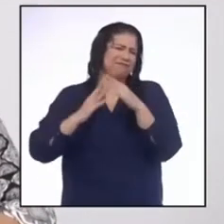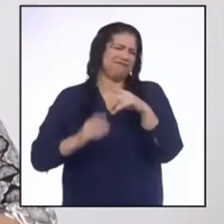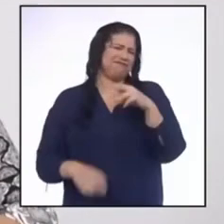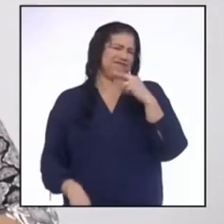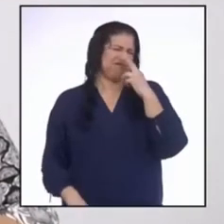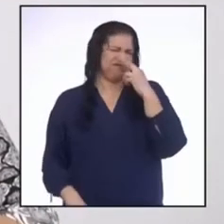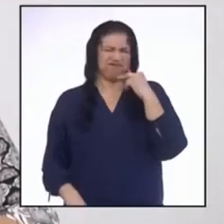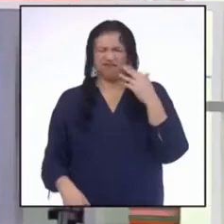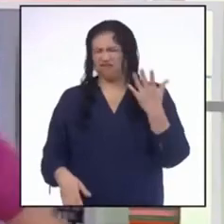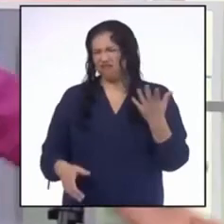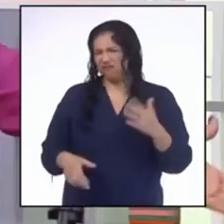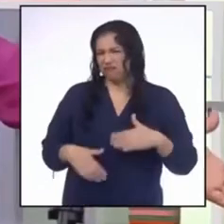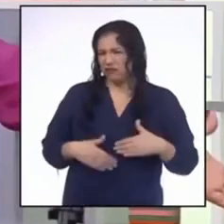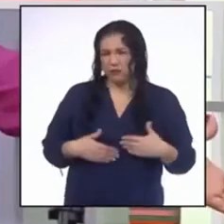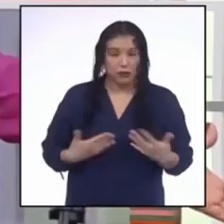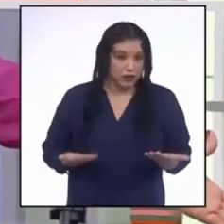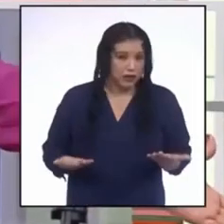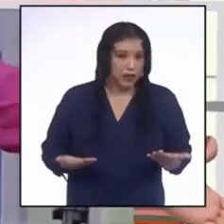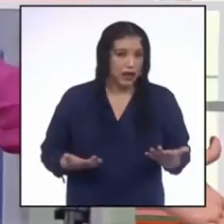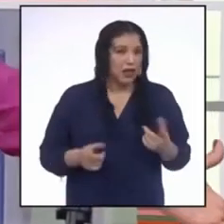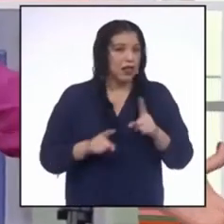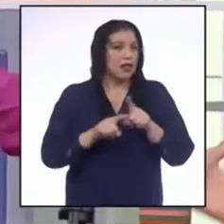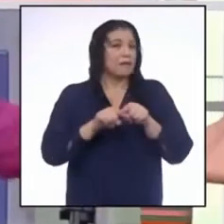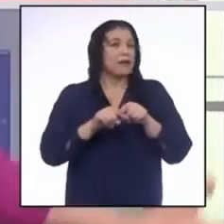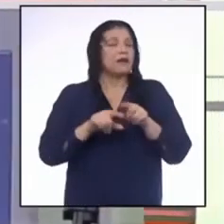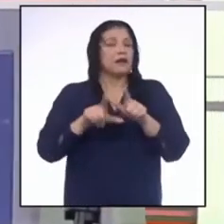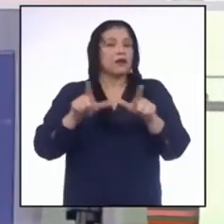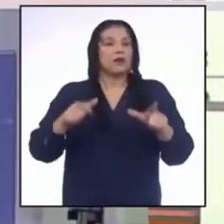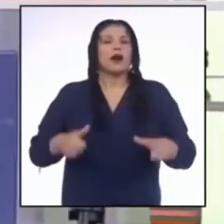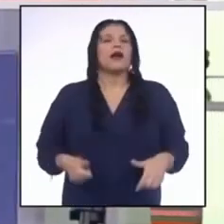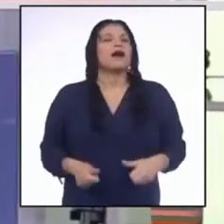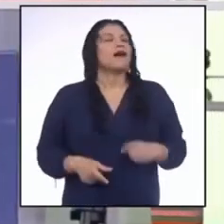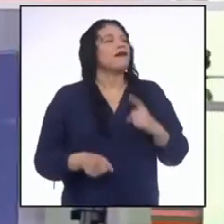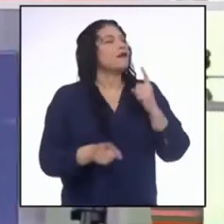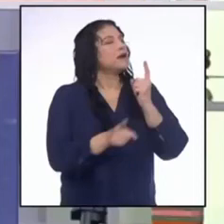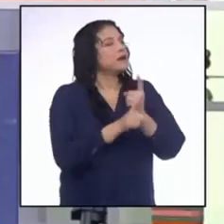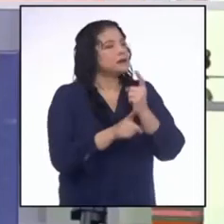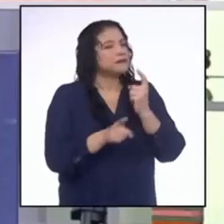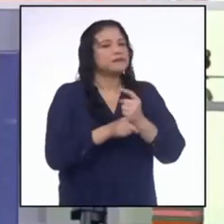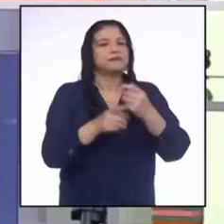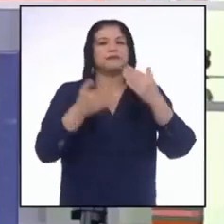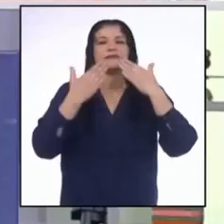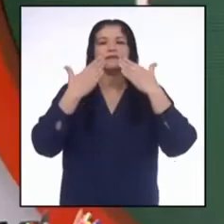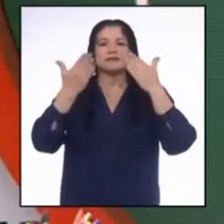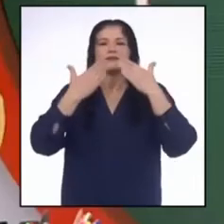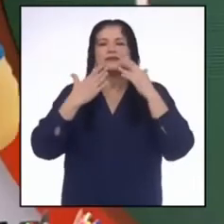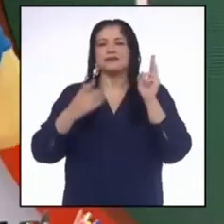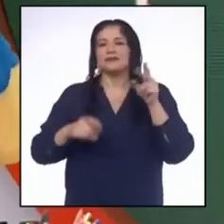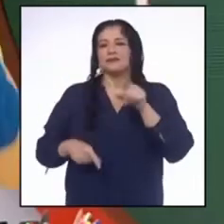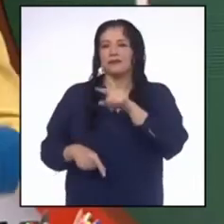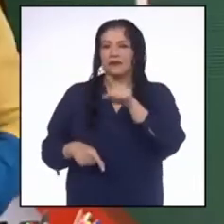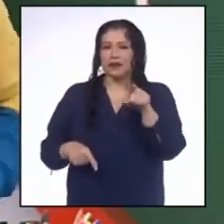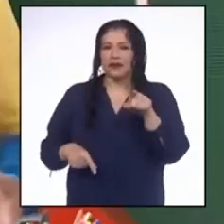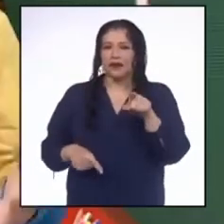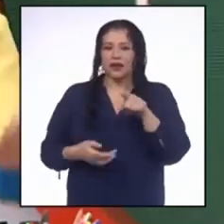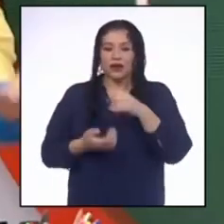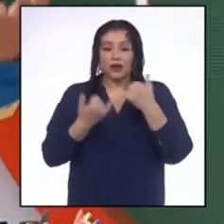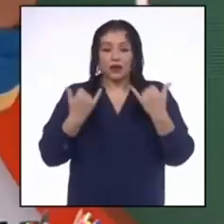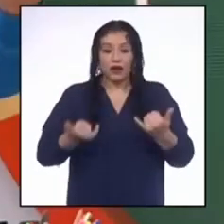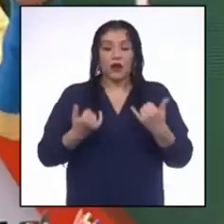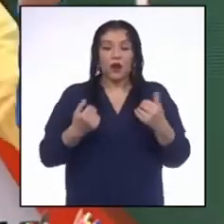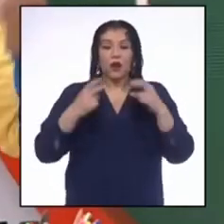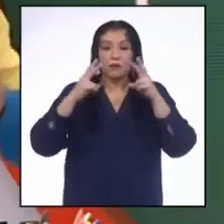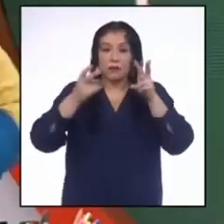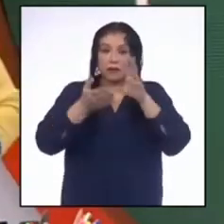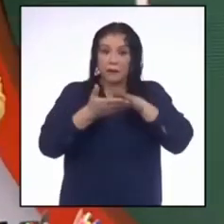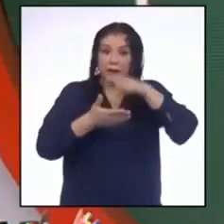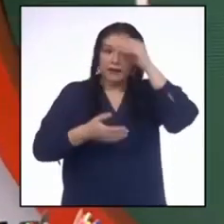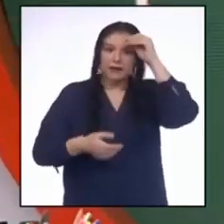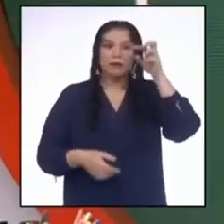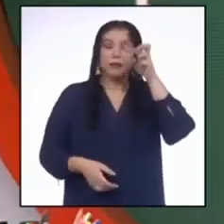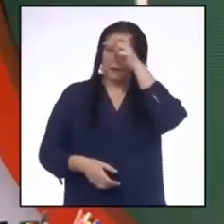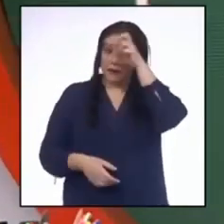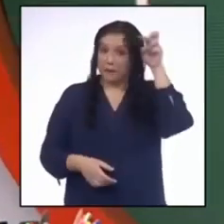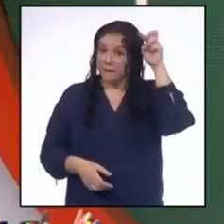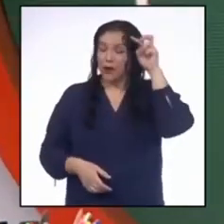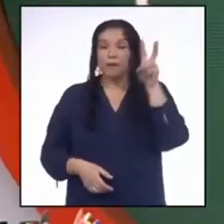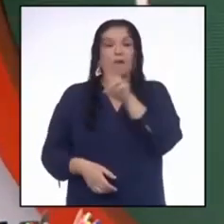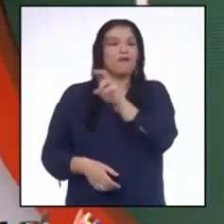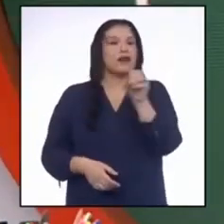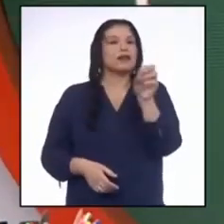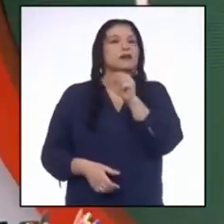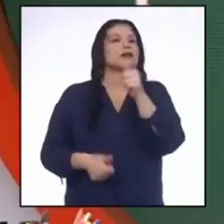muy raro eso. Por supuesto. Muchas gracias, profesora. Y lo que vimos hoy, querida Promo 2020,